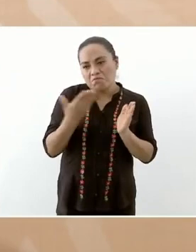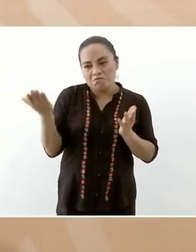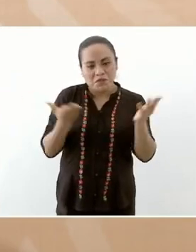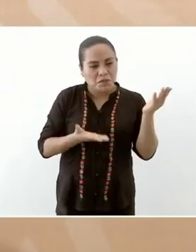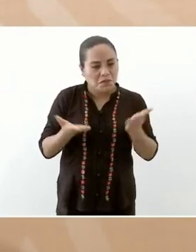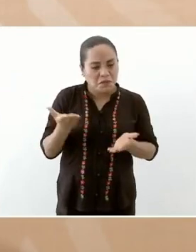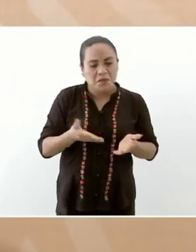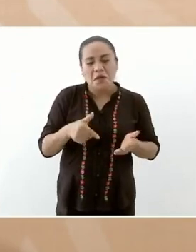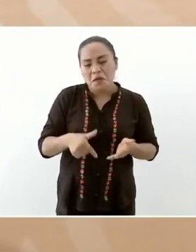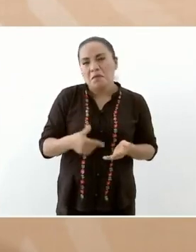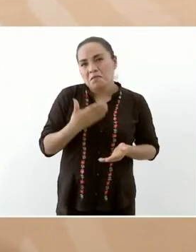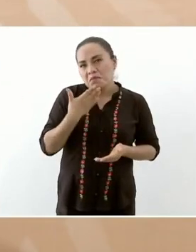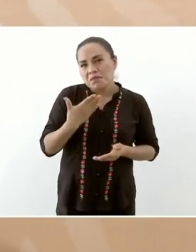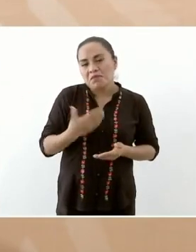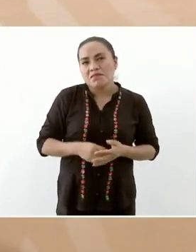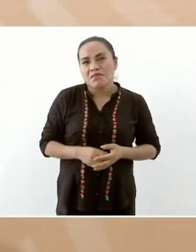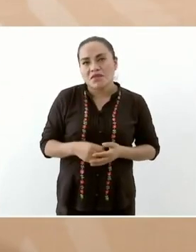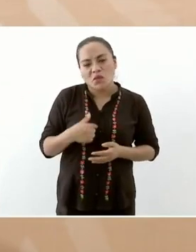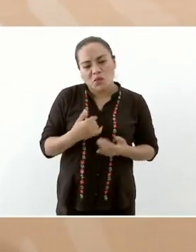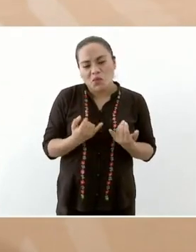y a mí también me queda